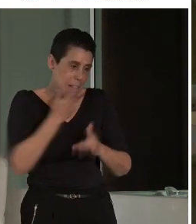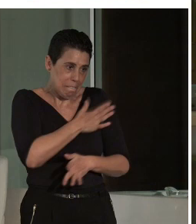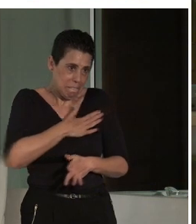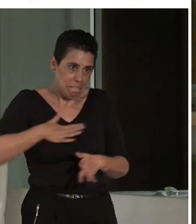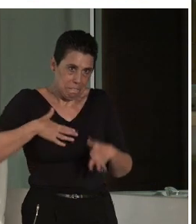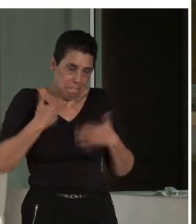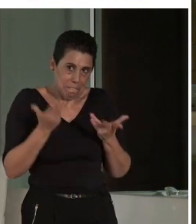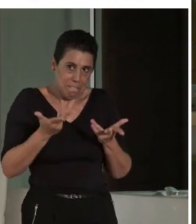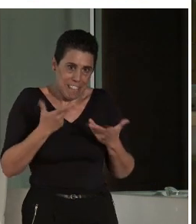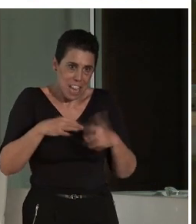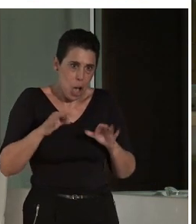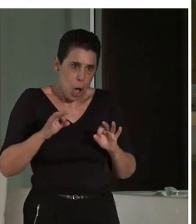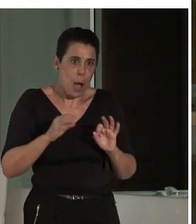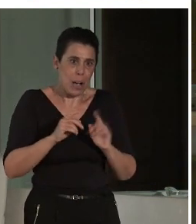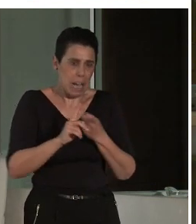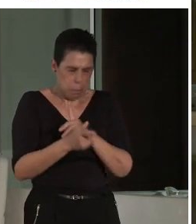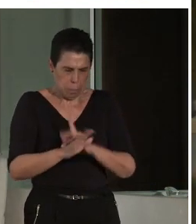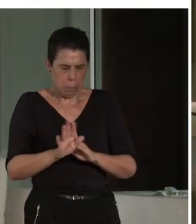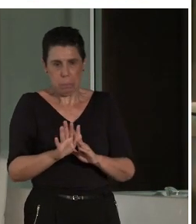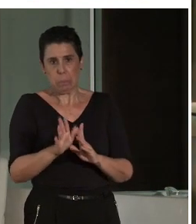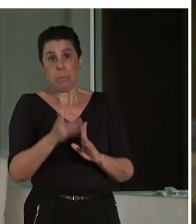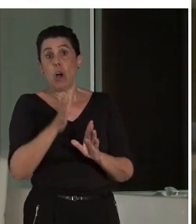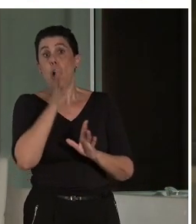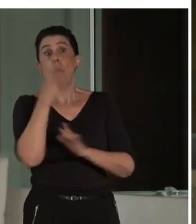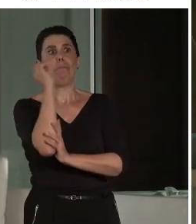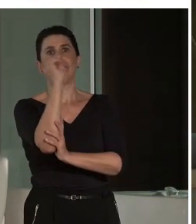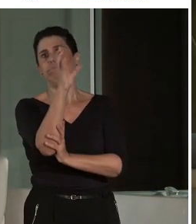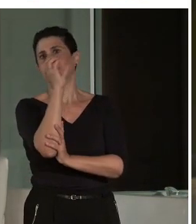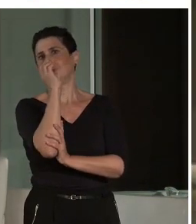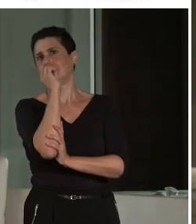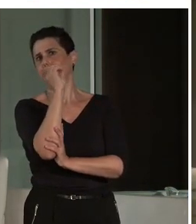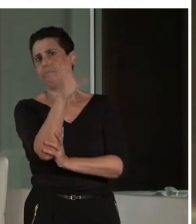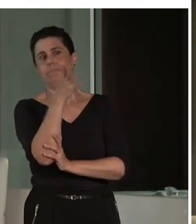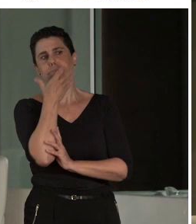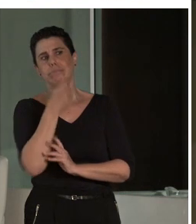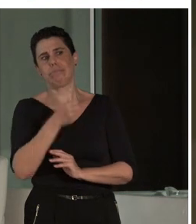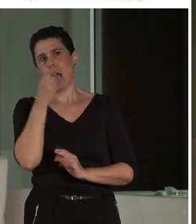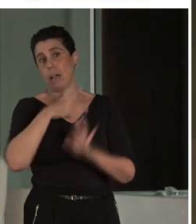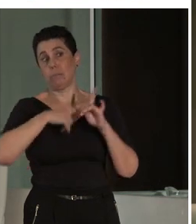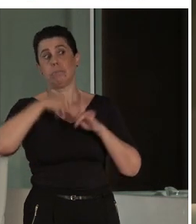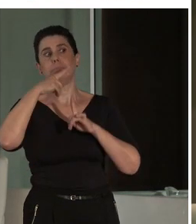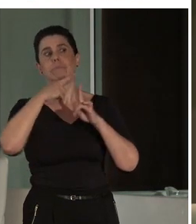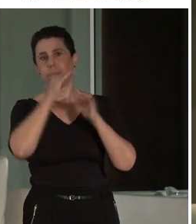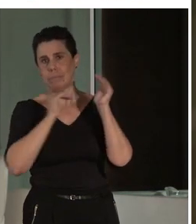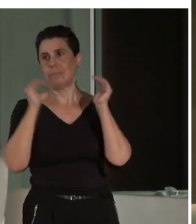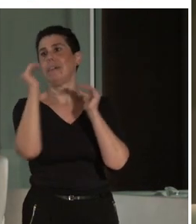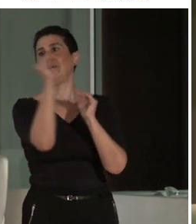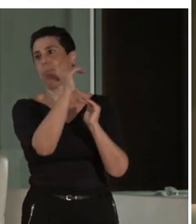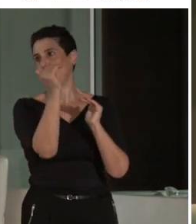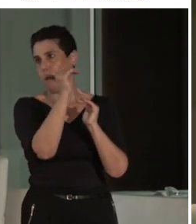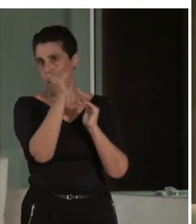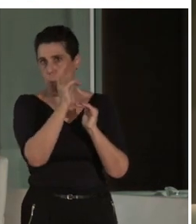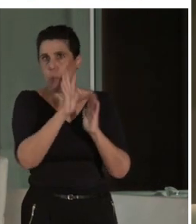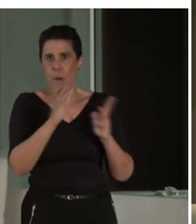realmente las intervenciones han sido impresionantes y de un nivel que era el que se merecía este encuentro, y